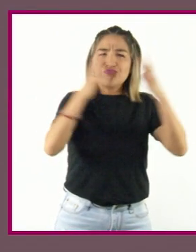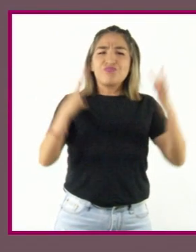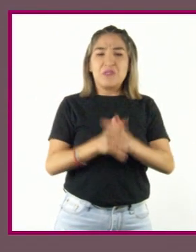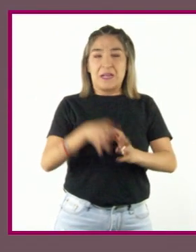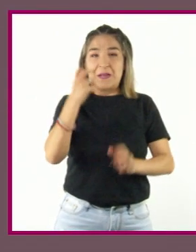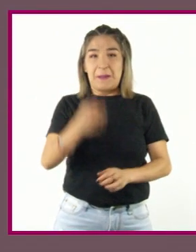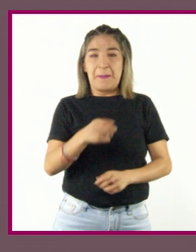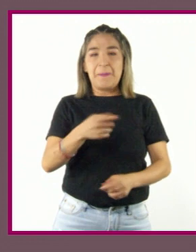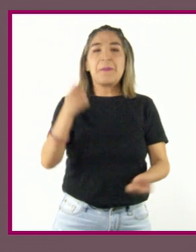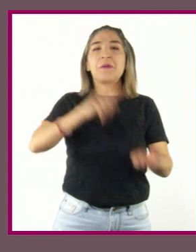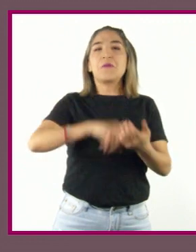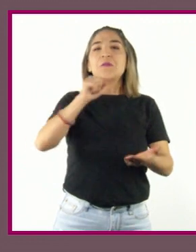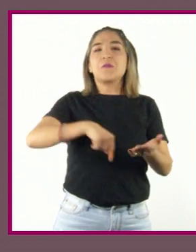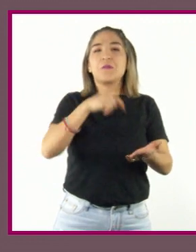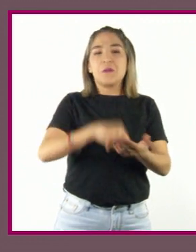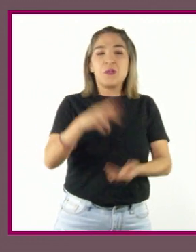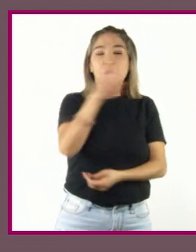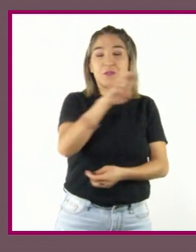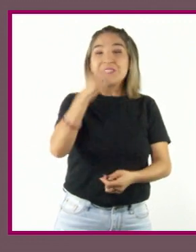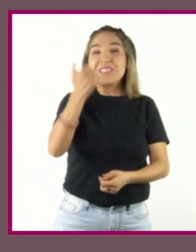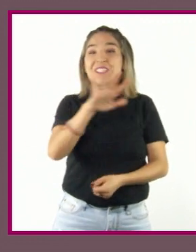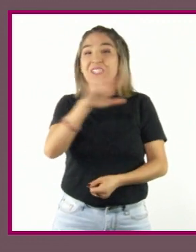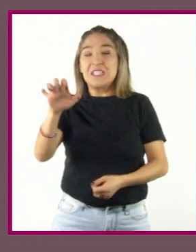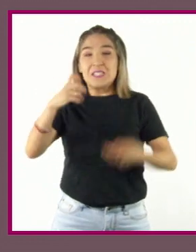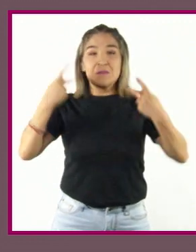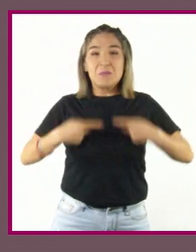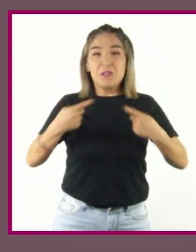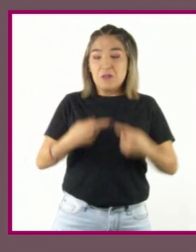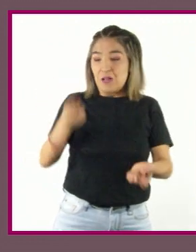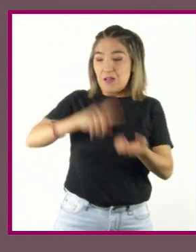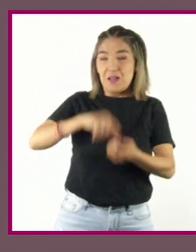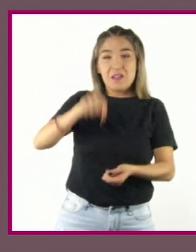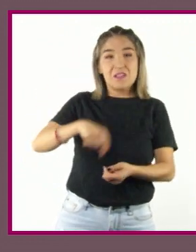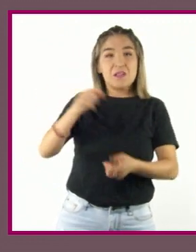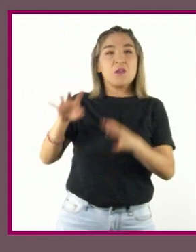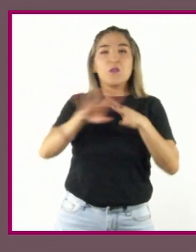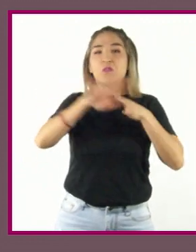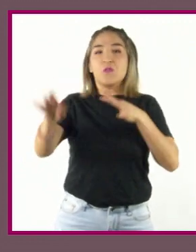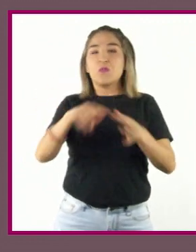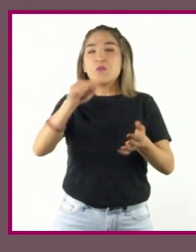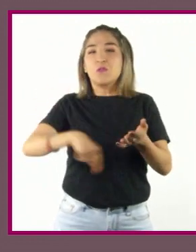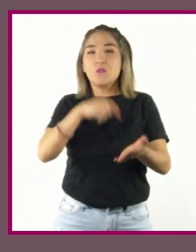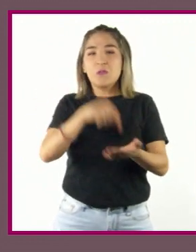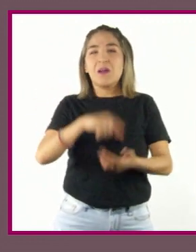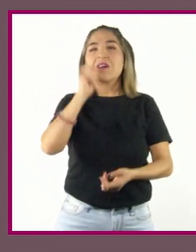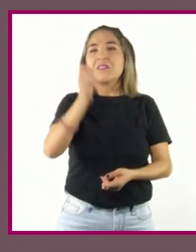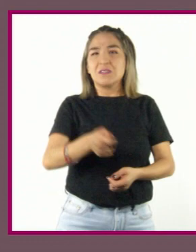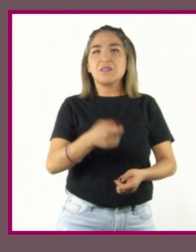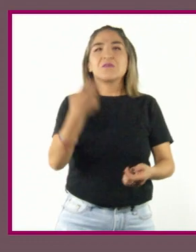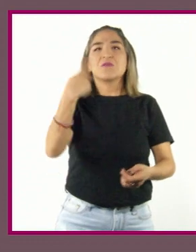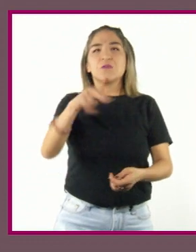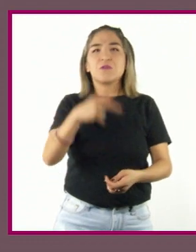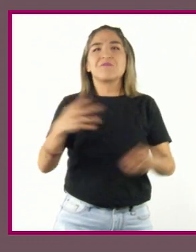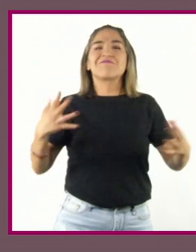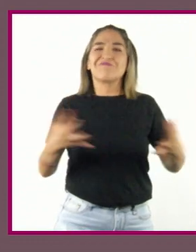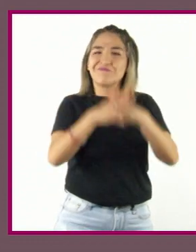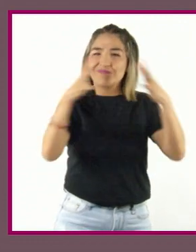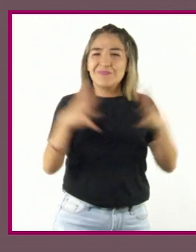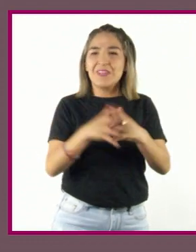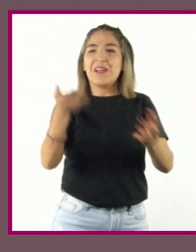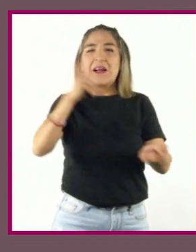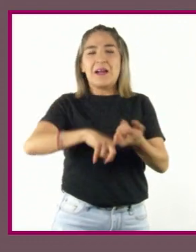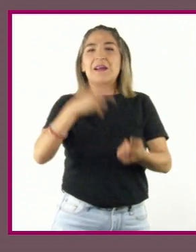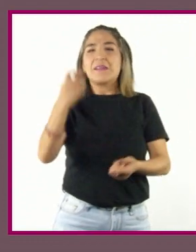situaba entre las 200 y las 500 personas. La cifra de desplazados internos, fundamentalmente por obra del ejército de Myanmar,